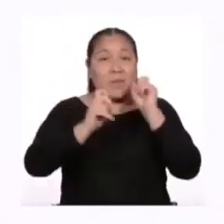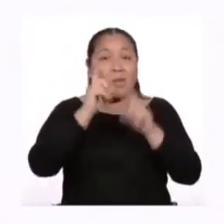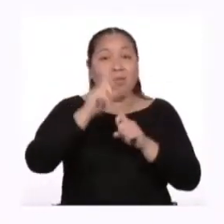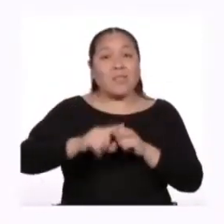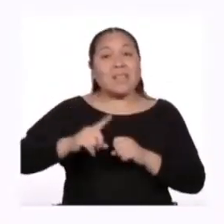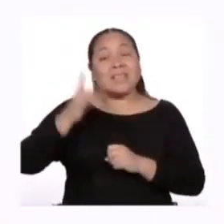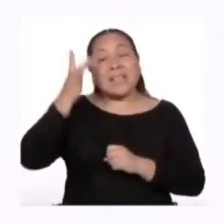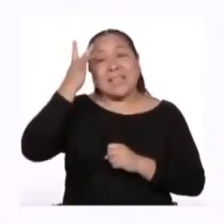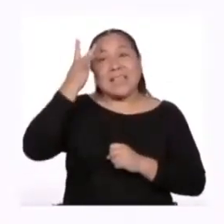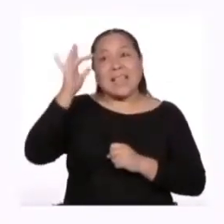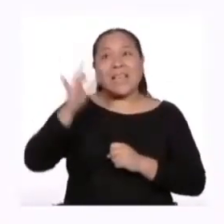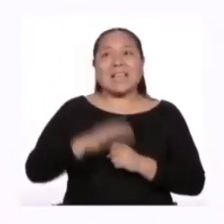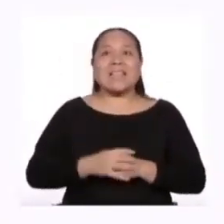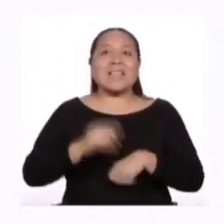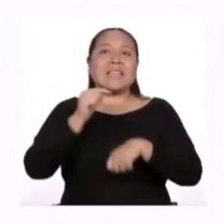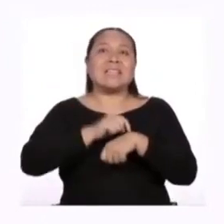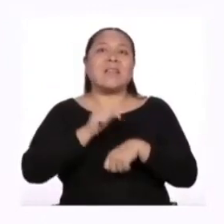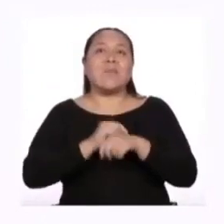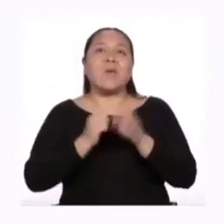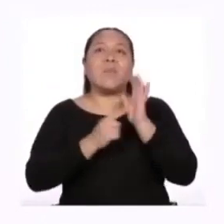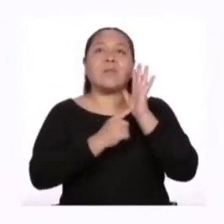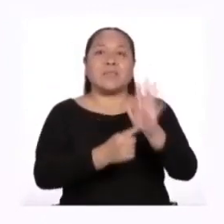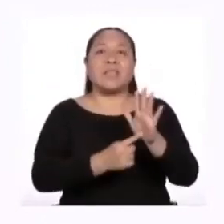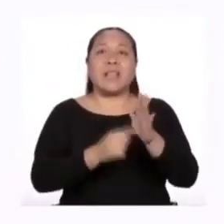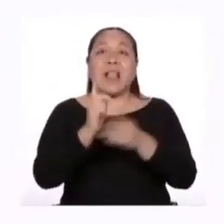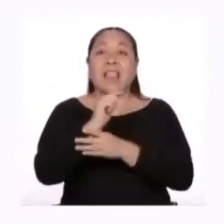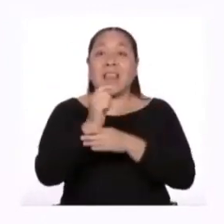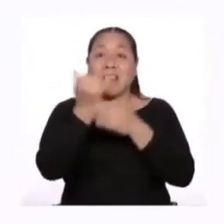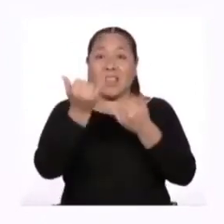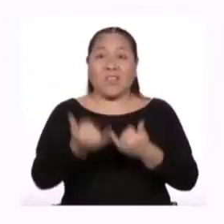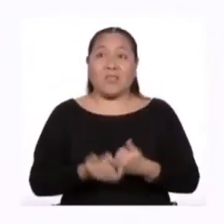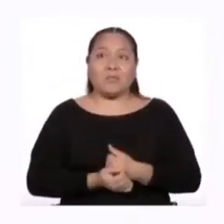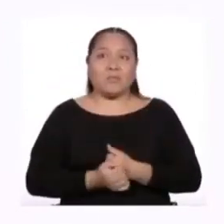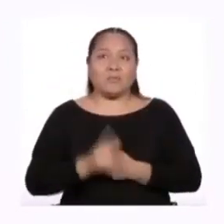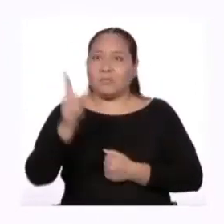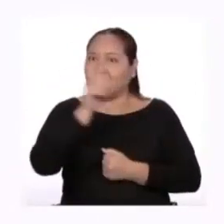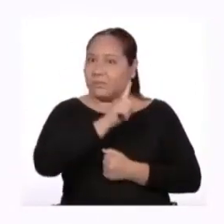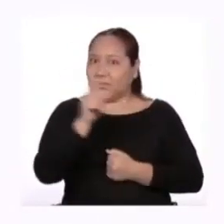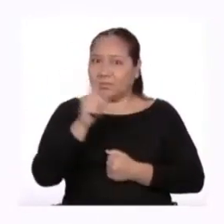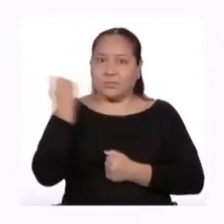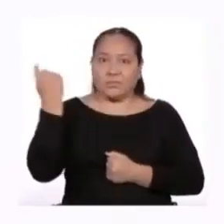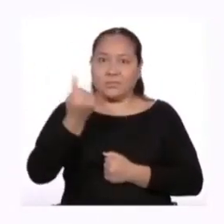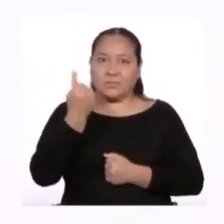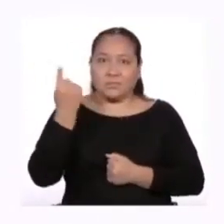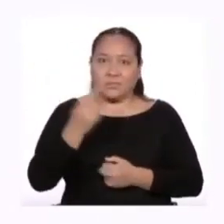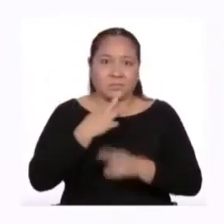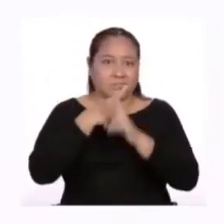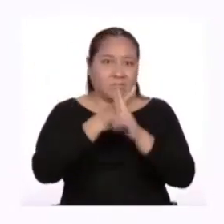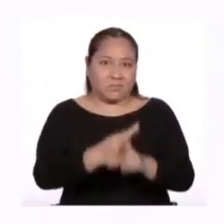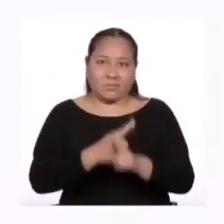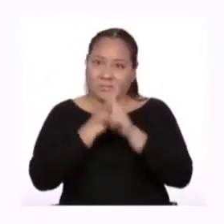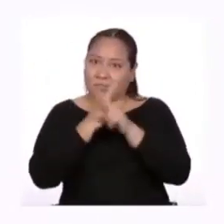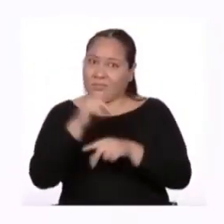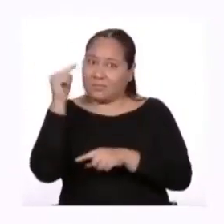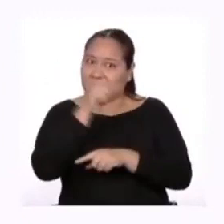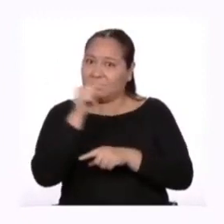inteligentes, es momento de presentar el reto del día. Que no consiste solamente en responder las preguntas que les